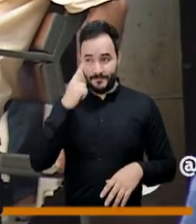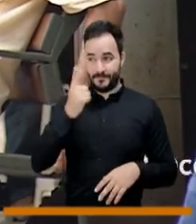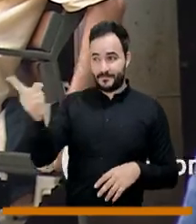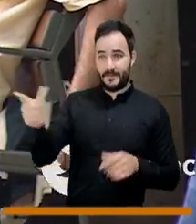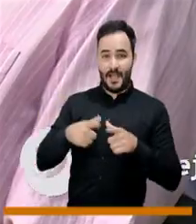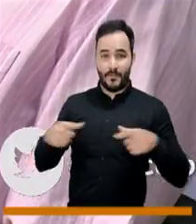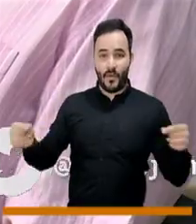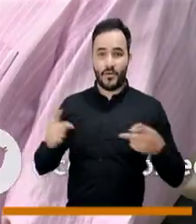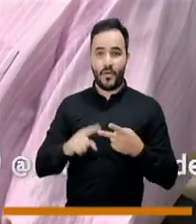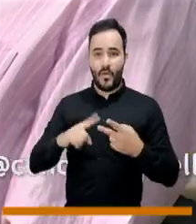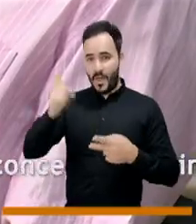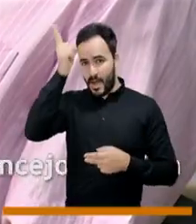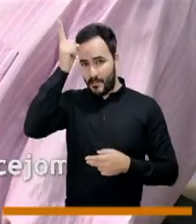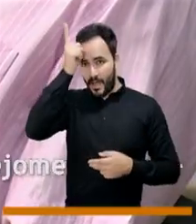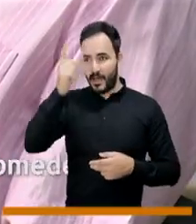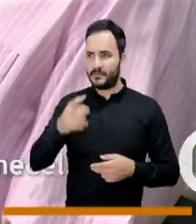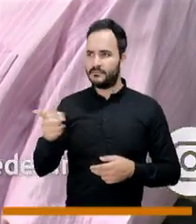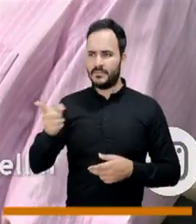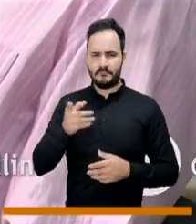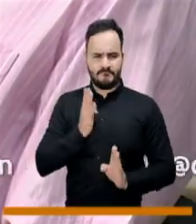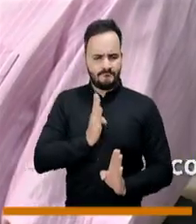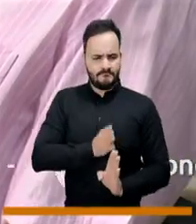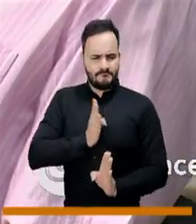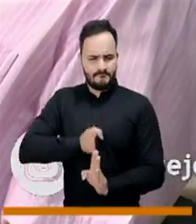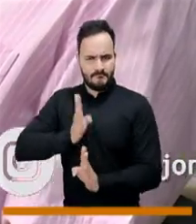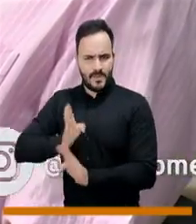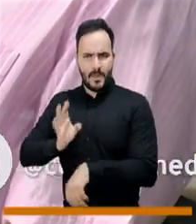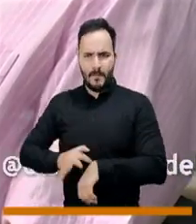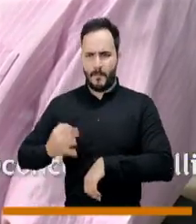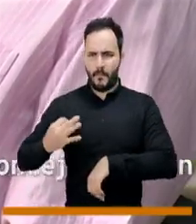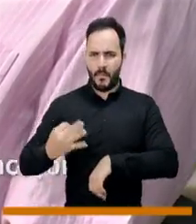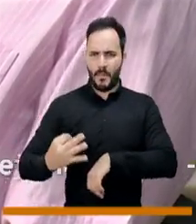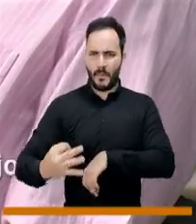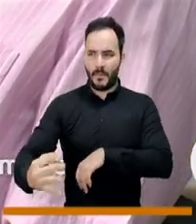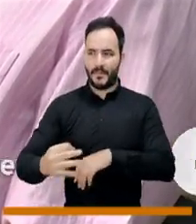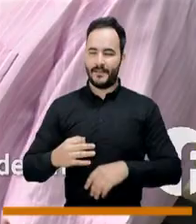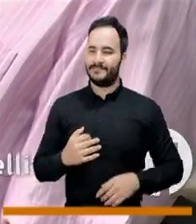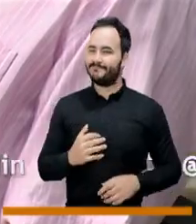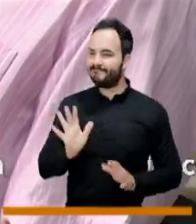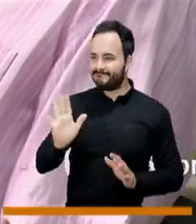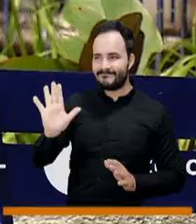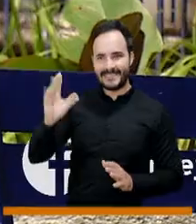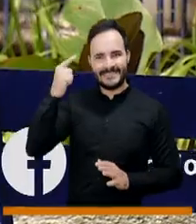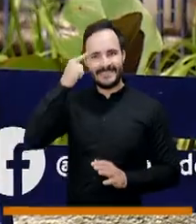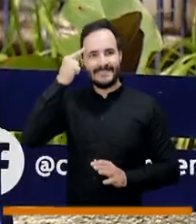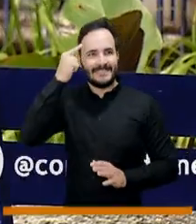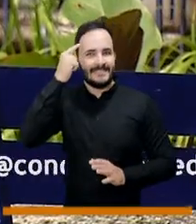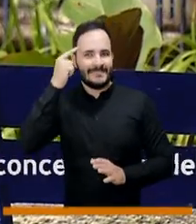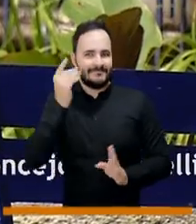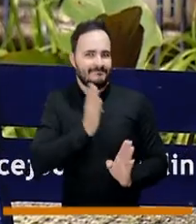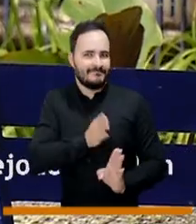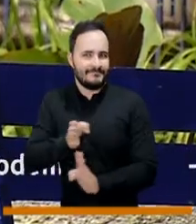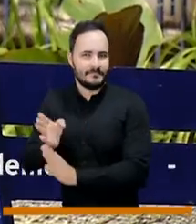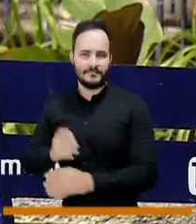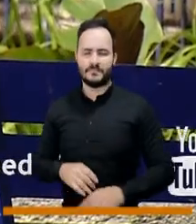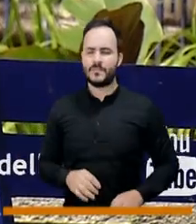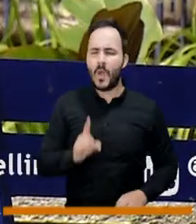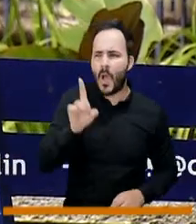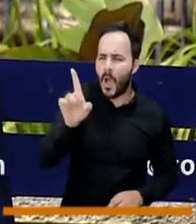japoneses, alemanes, uy, como son de precisos y de puntuales. Obsesión, el rasgo obsesivo. venga, doctor, es